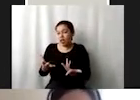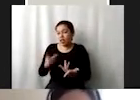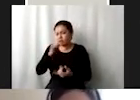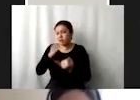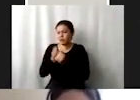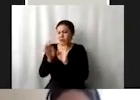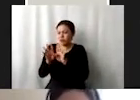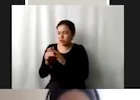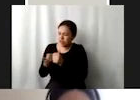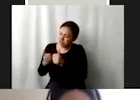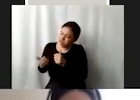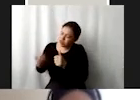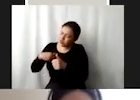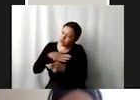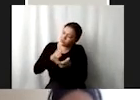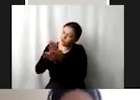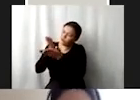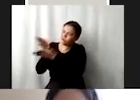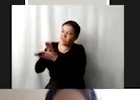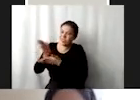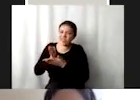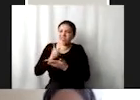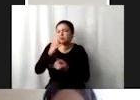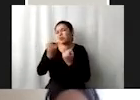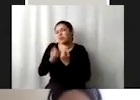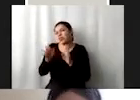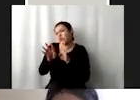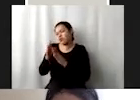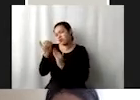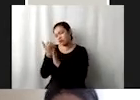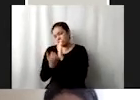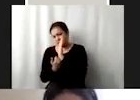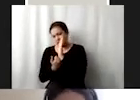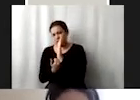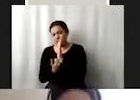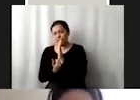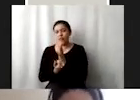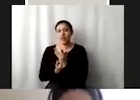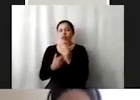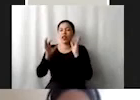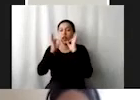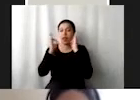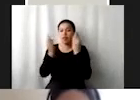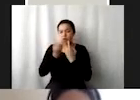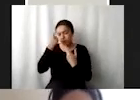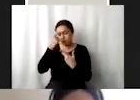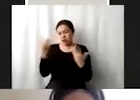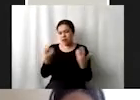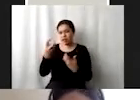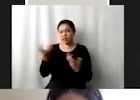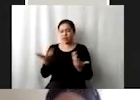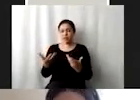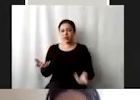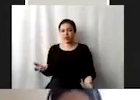nuestras intervenciones ahí. Y bueno, los recursos o las formas para movilizar esto, aumentando